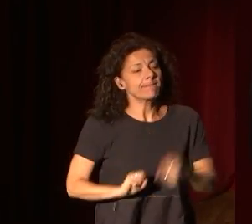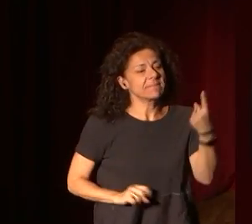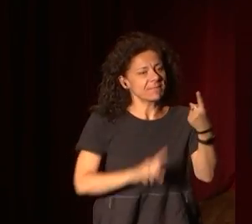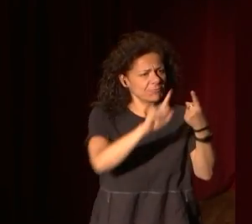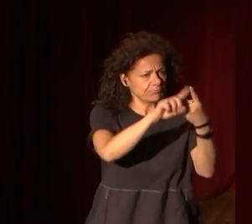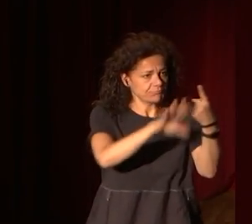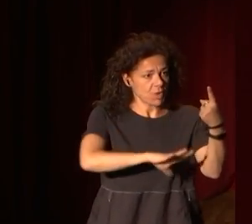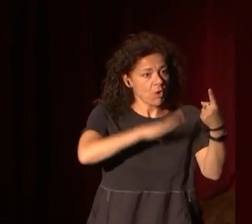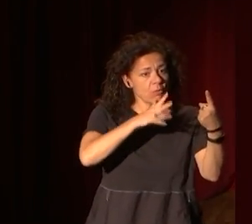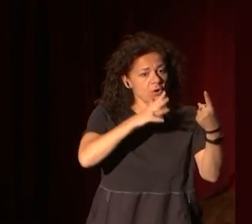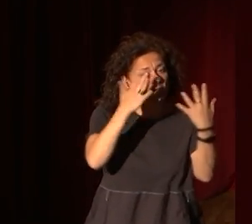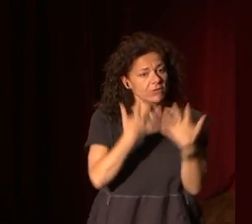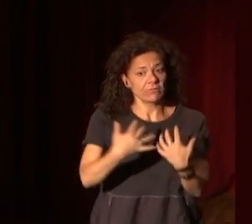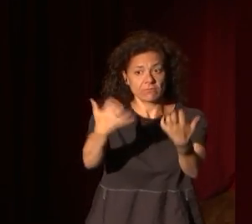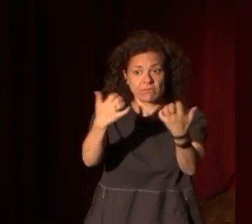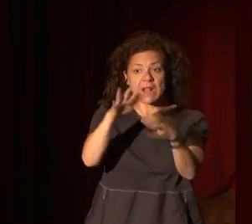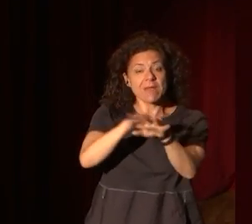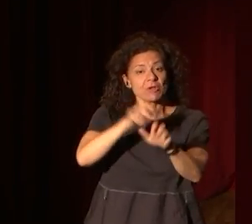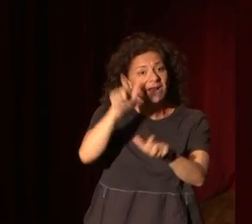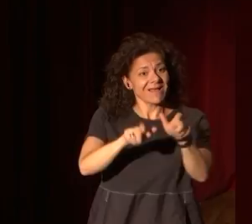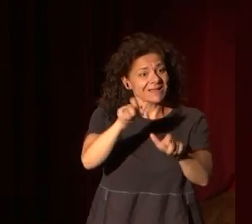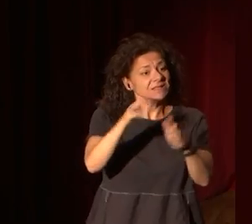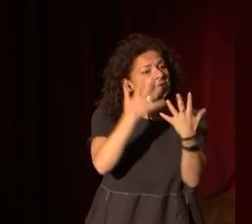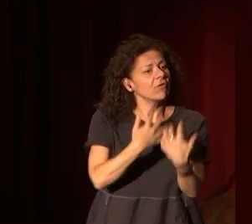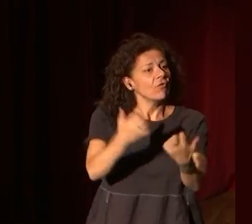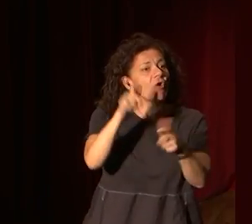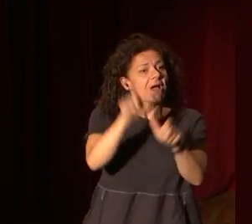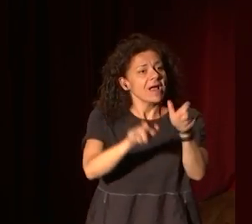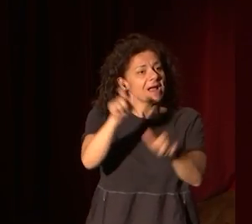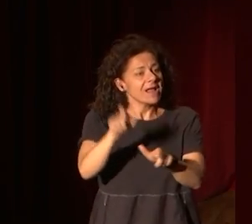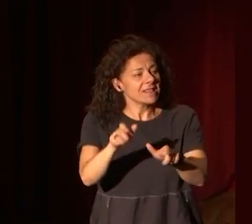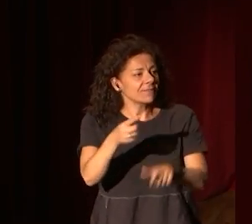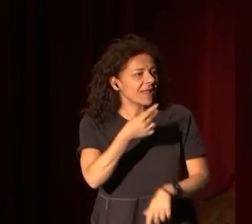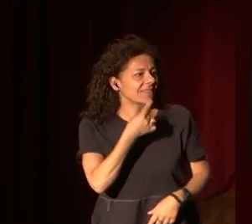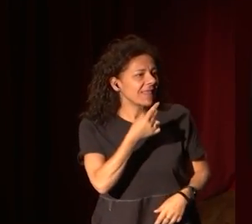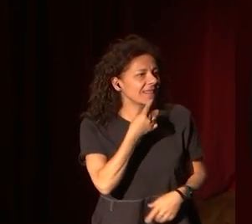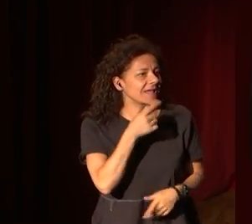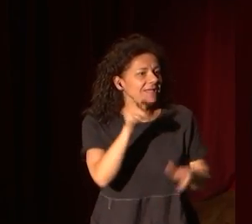gran parte del público de la conferencia es un público, vamos a decir,